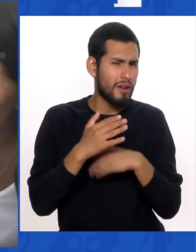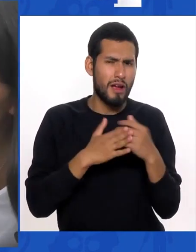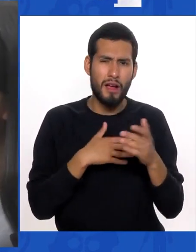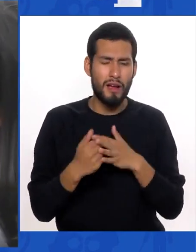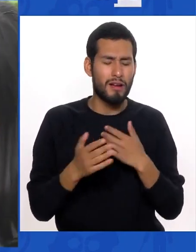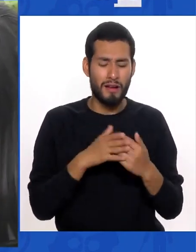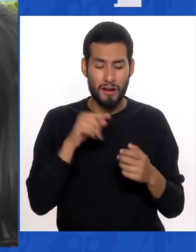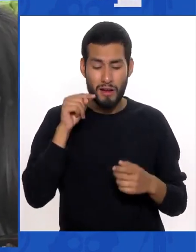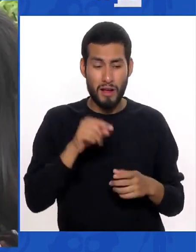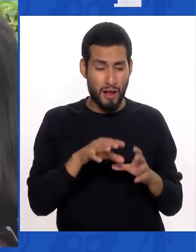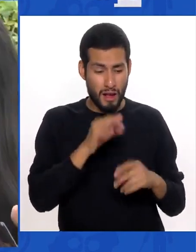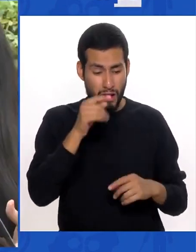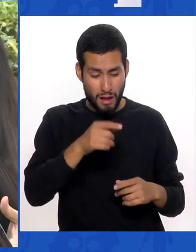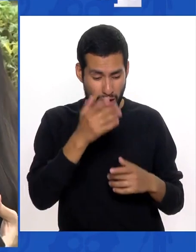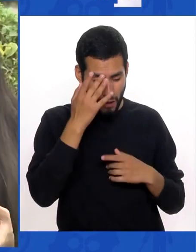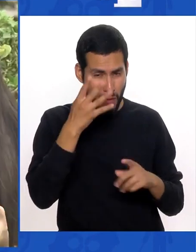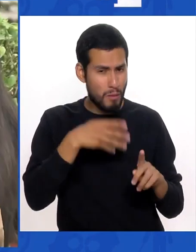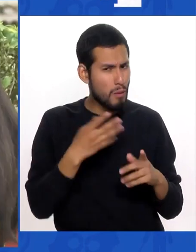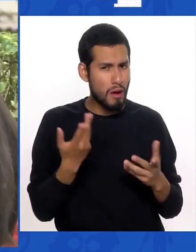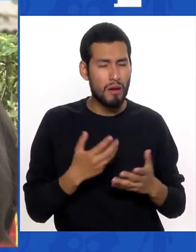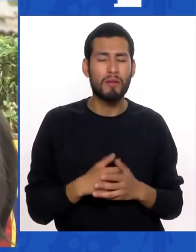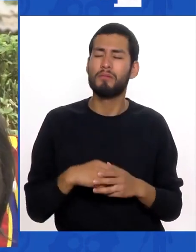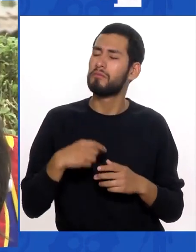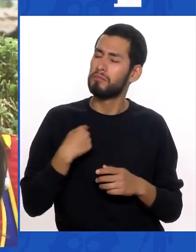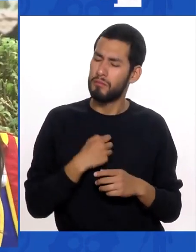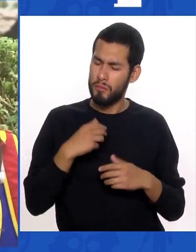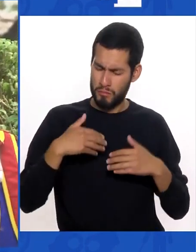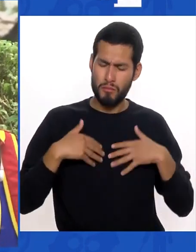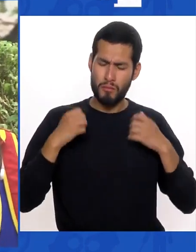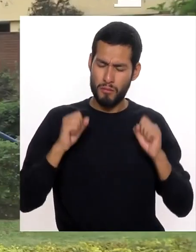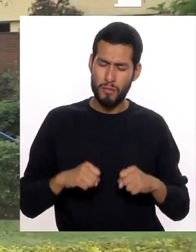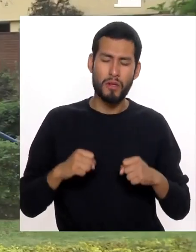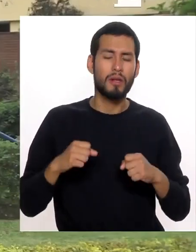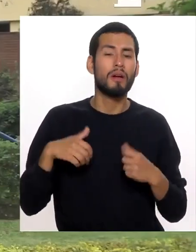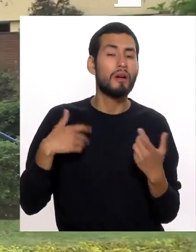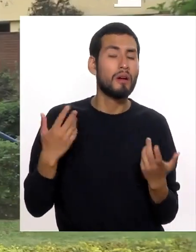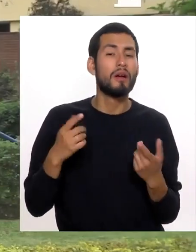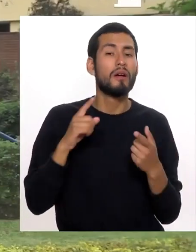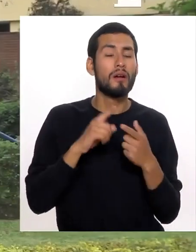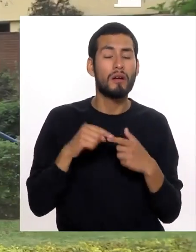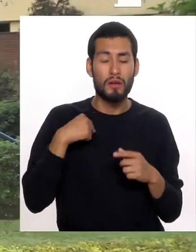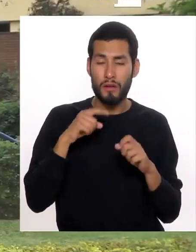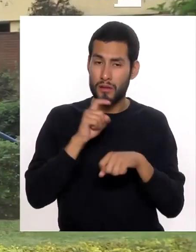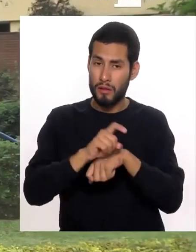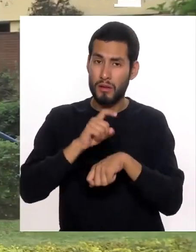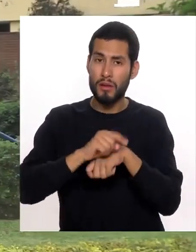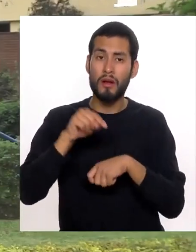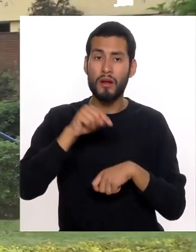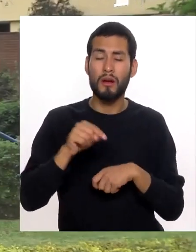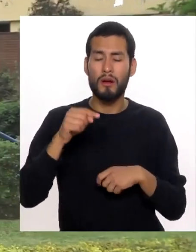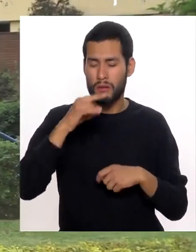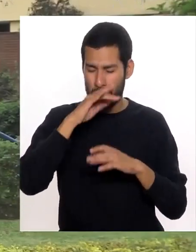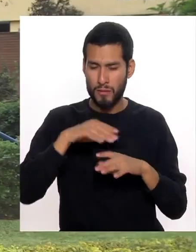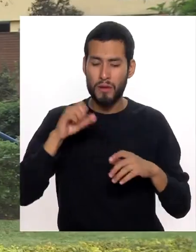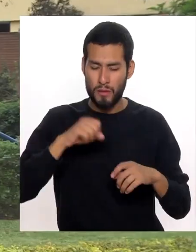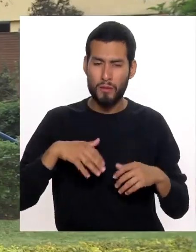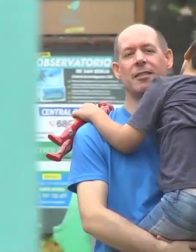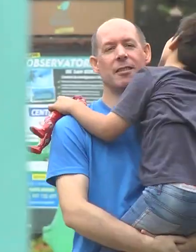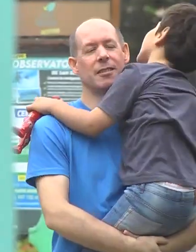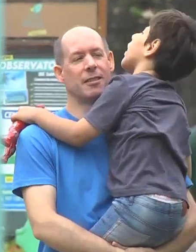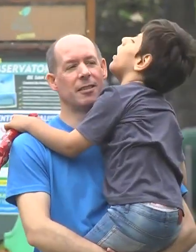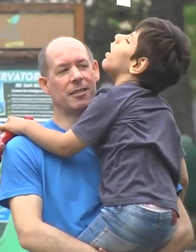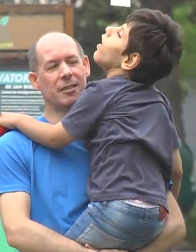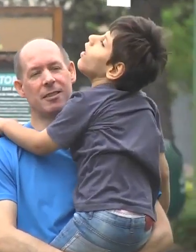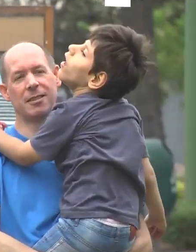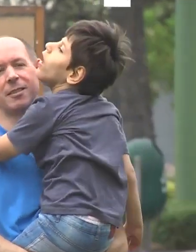a pesar de que Nuestros hijos Tengan diagnósticos Nosotros podemos Y sobre todo Hay que enseñar A nuestros hijos A ser más empáticos